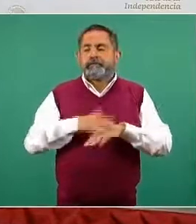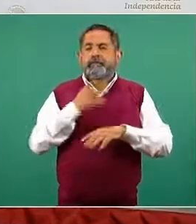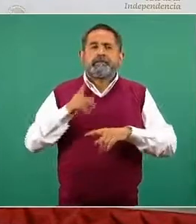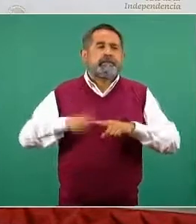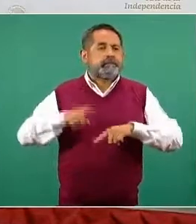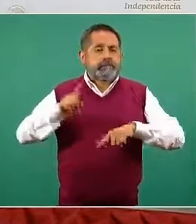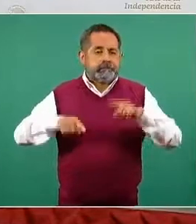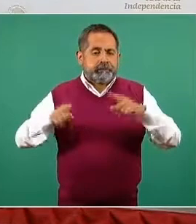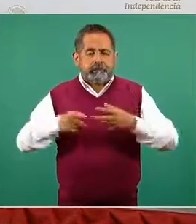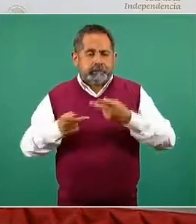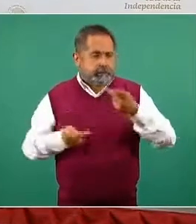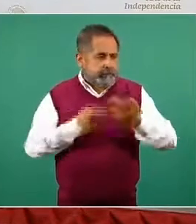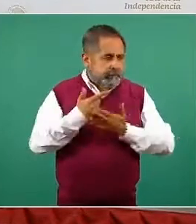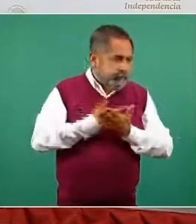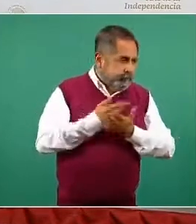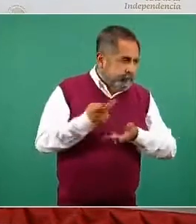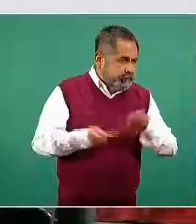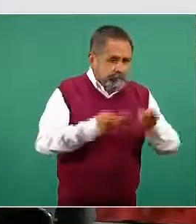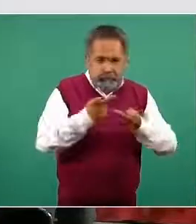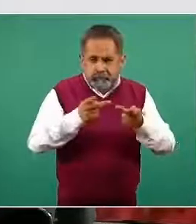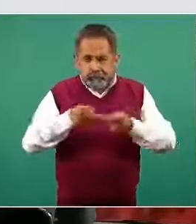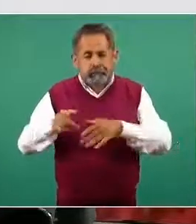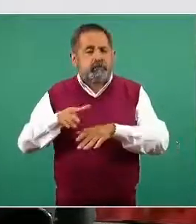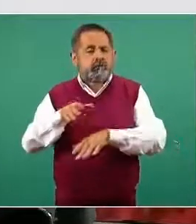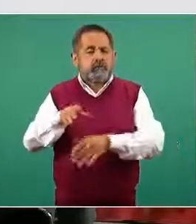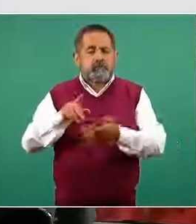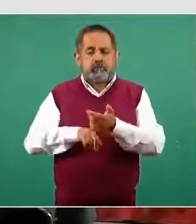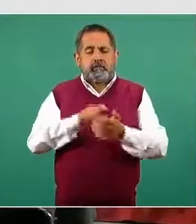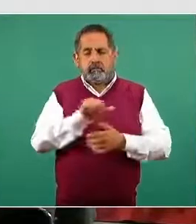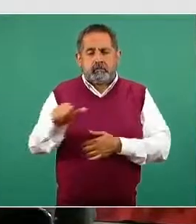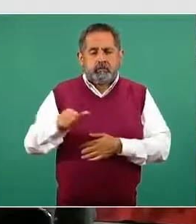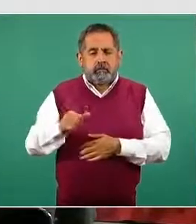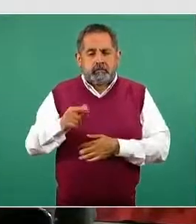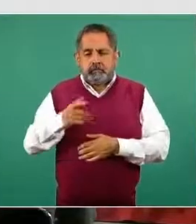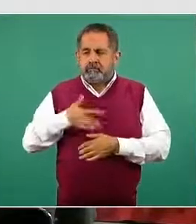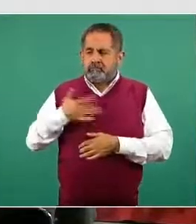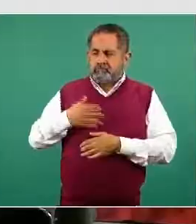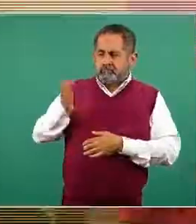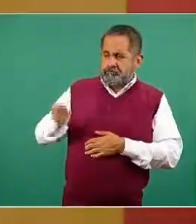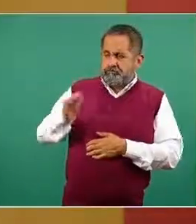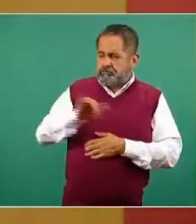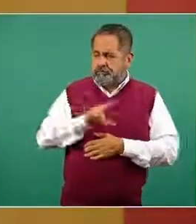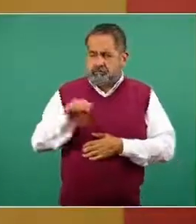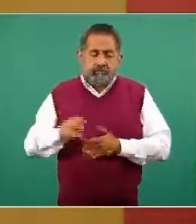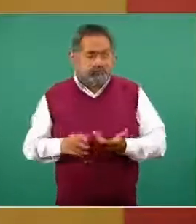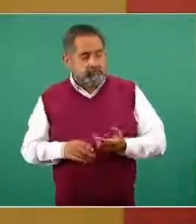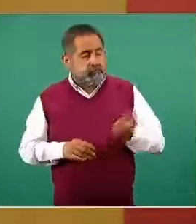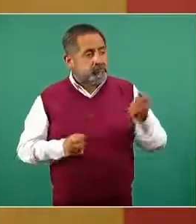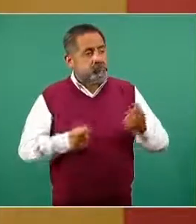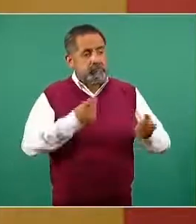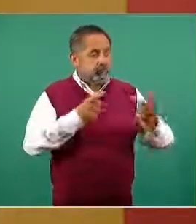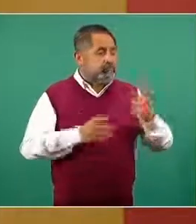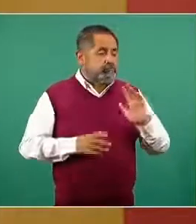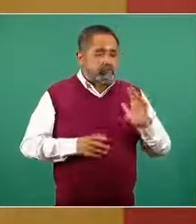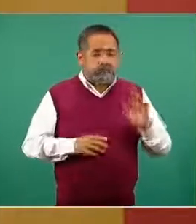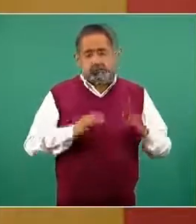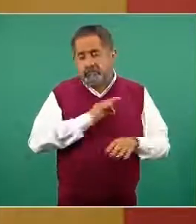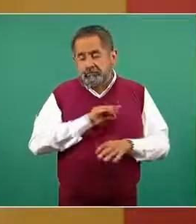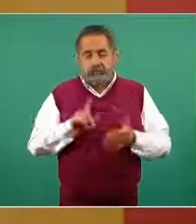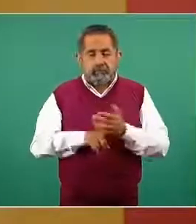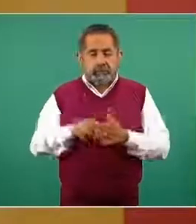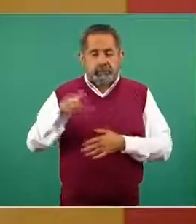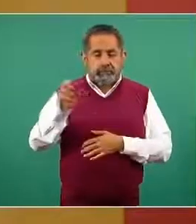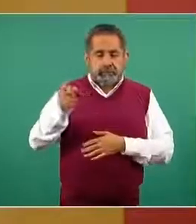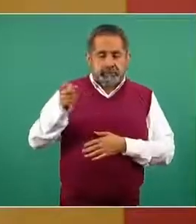encuestas también de aceptación de la vacunación, hablan de que entre el